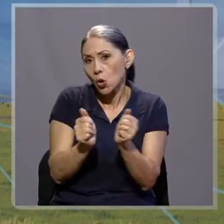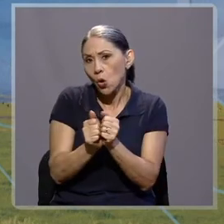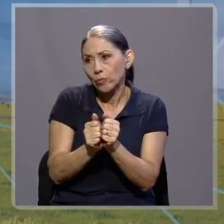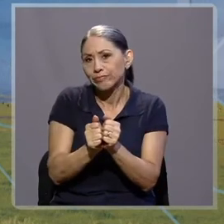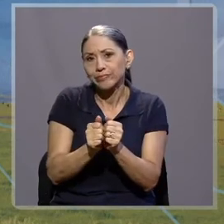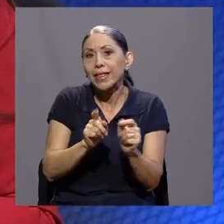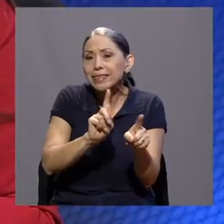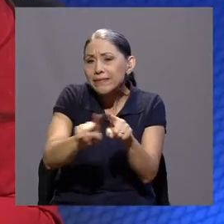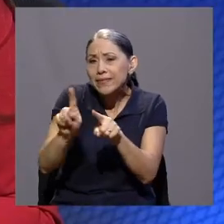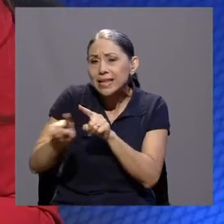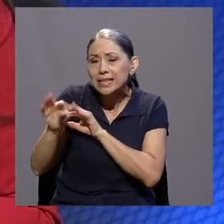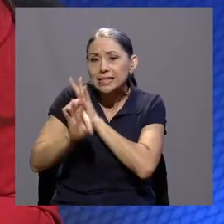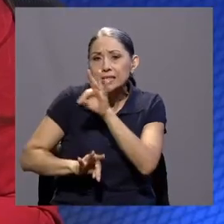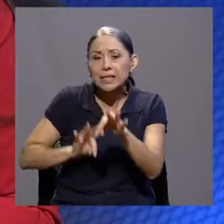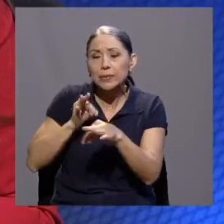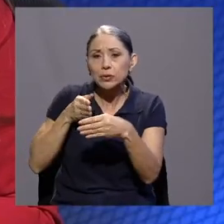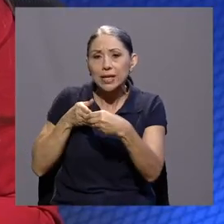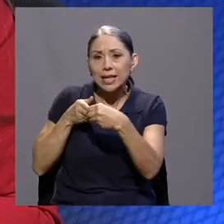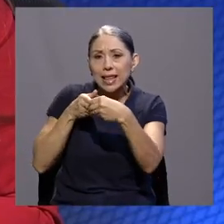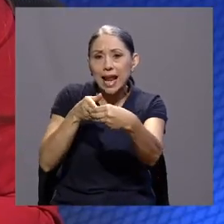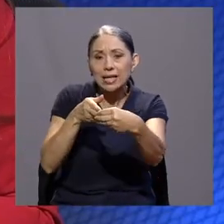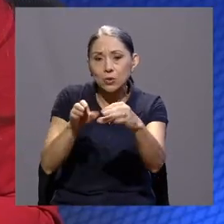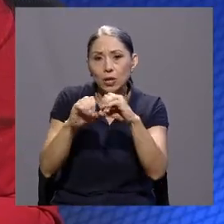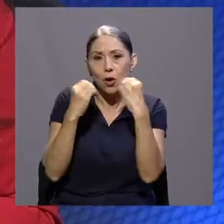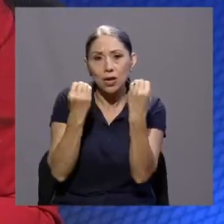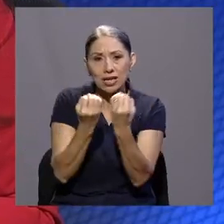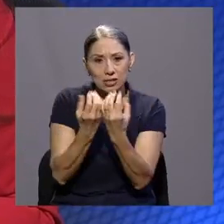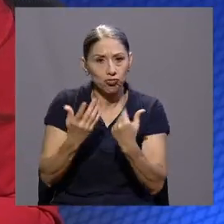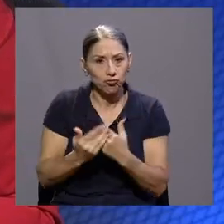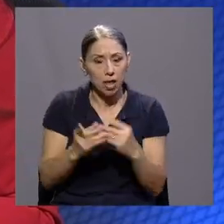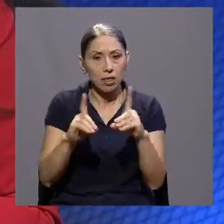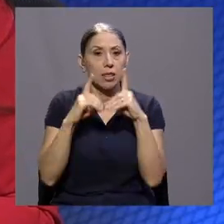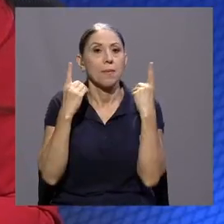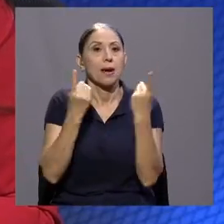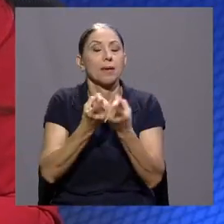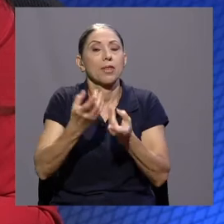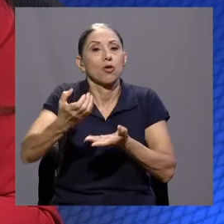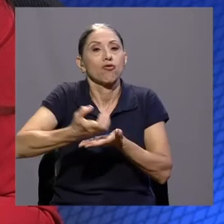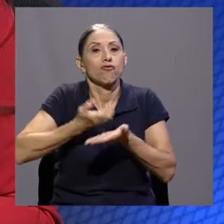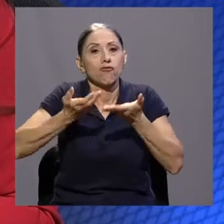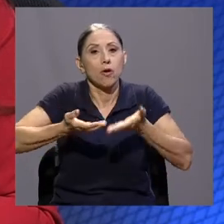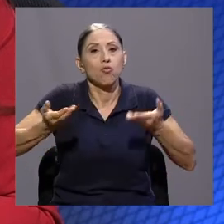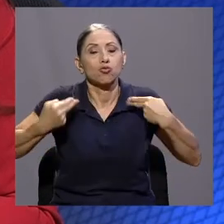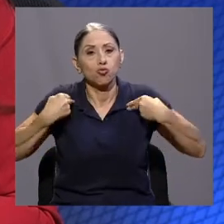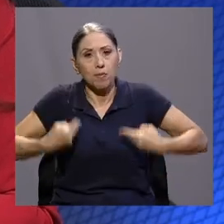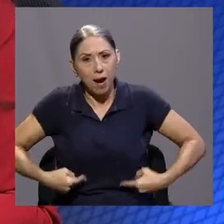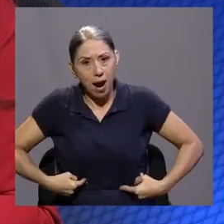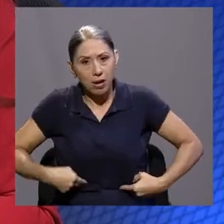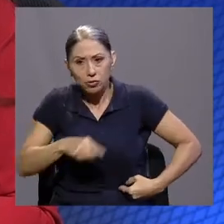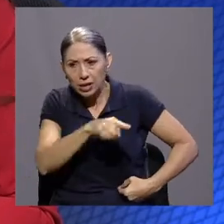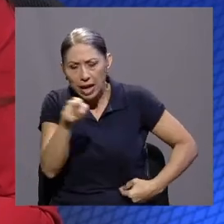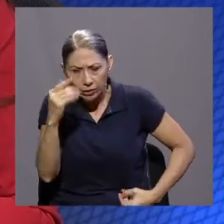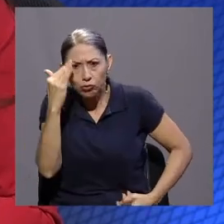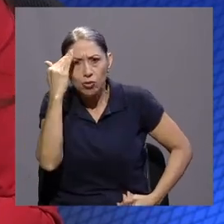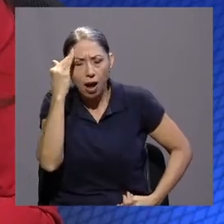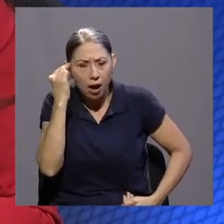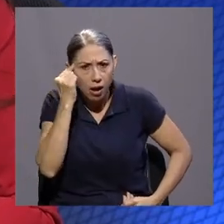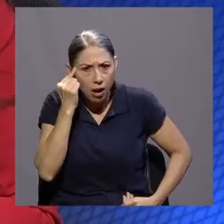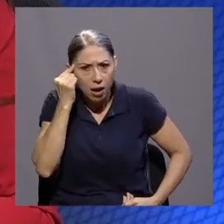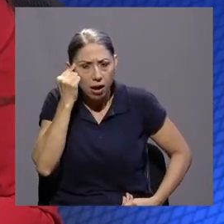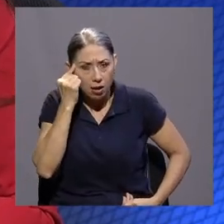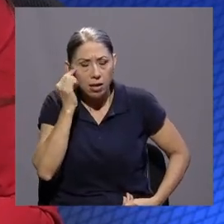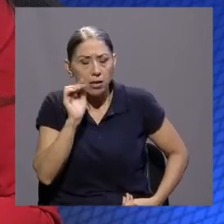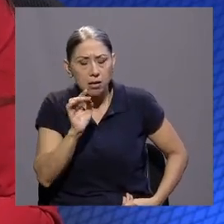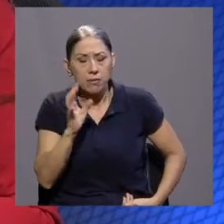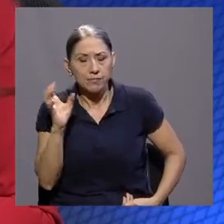organización, a nivel del departamento de recursos humanos, ¿verdad? Esta concientización como empresa de que